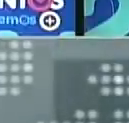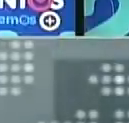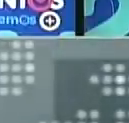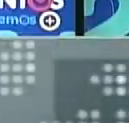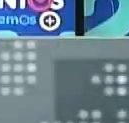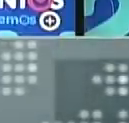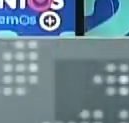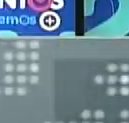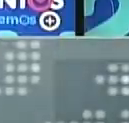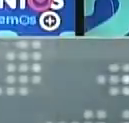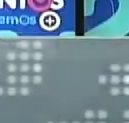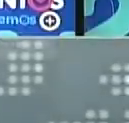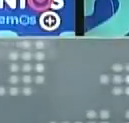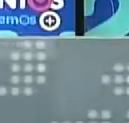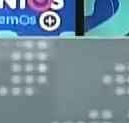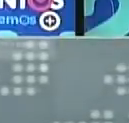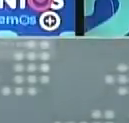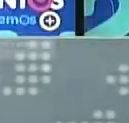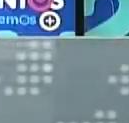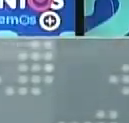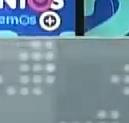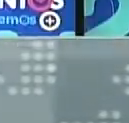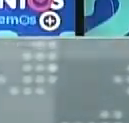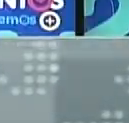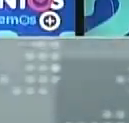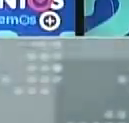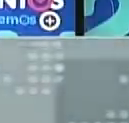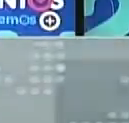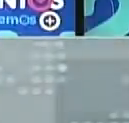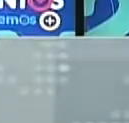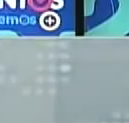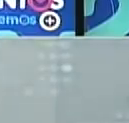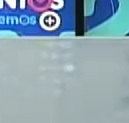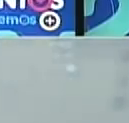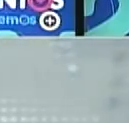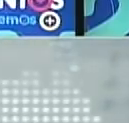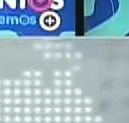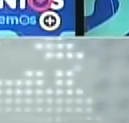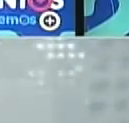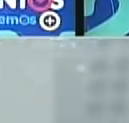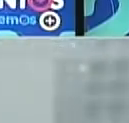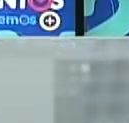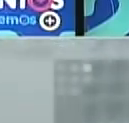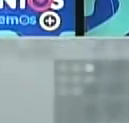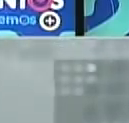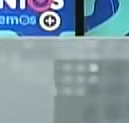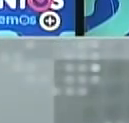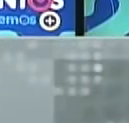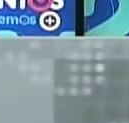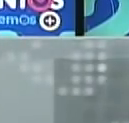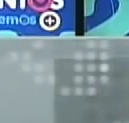Me perdonan, bueno, por interrumpir con esta noticia de hoy